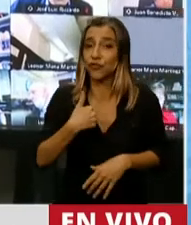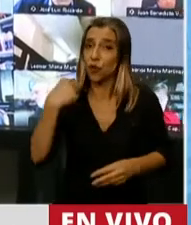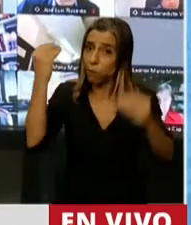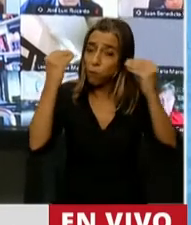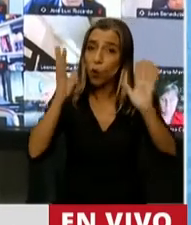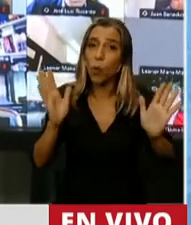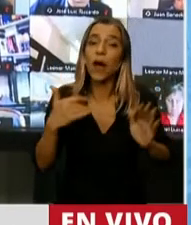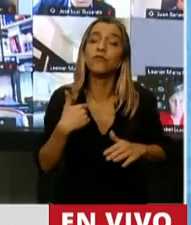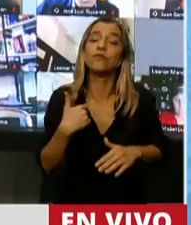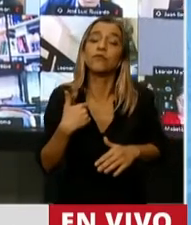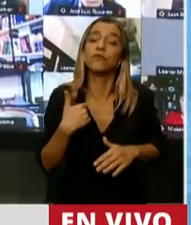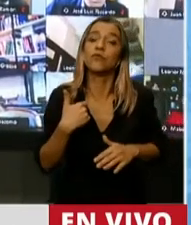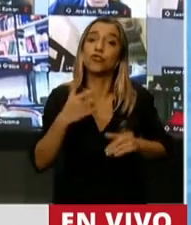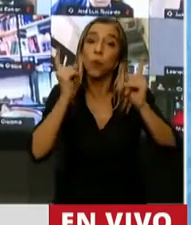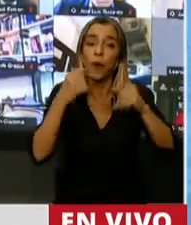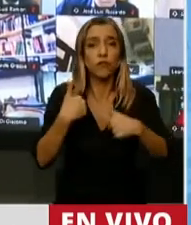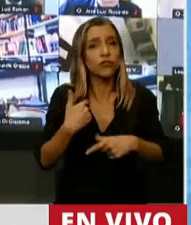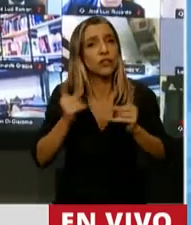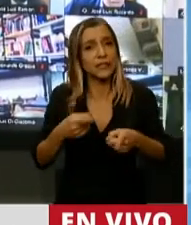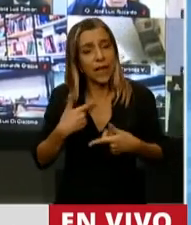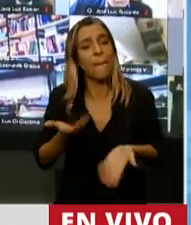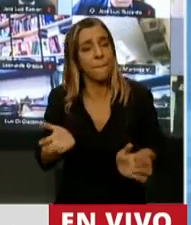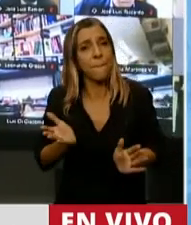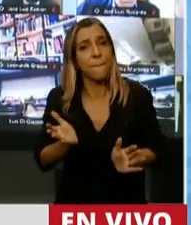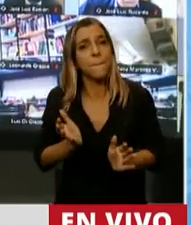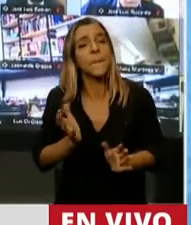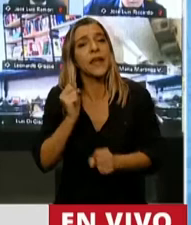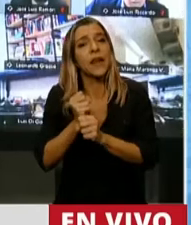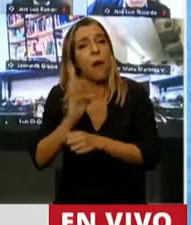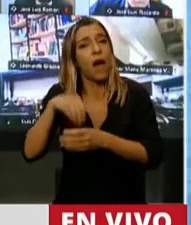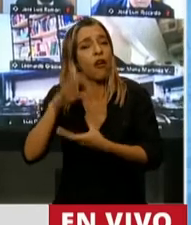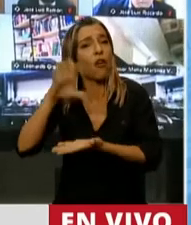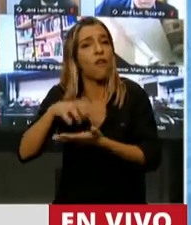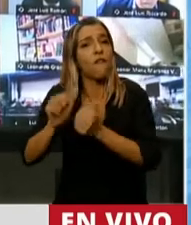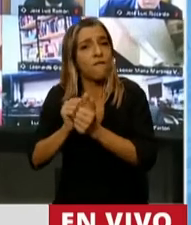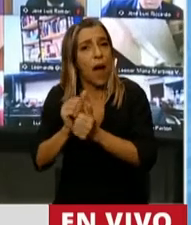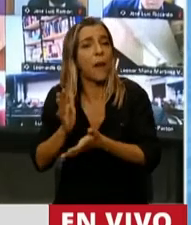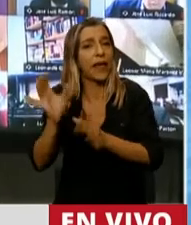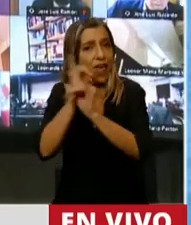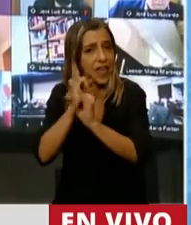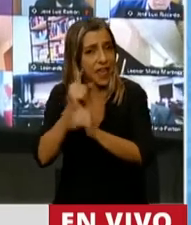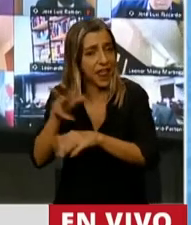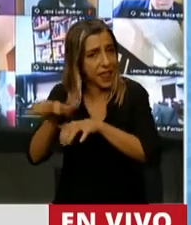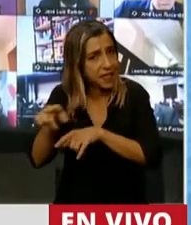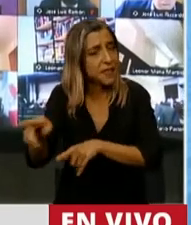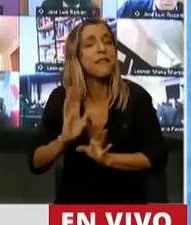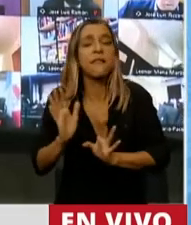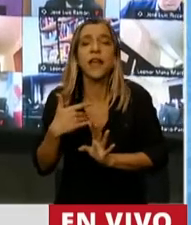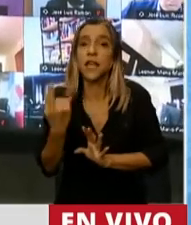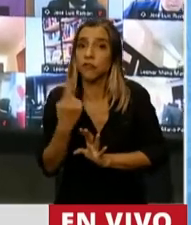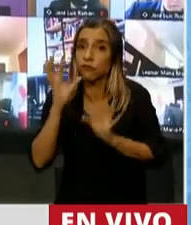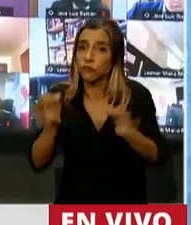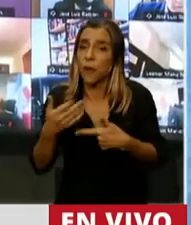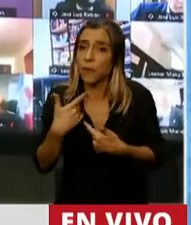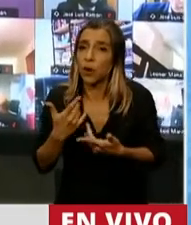porque soy profesor y estoy en la fábrica, en el caso mío de ingenieros agrónomos, le digo que tenemos capacidad, tenemos banco.